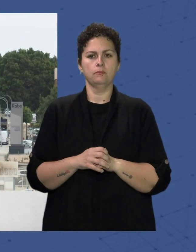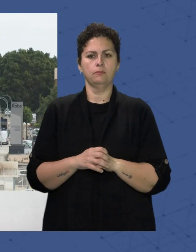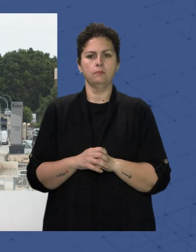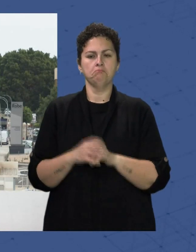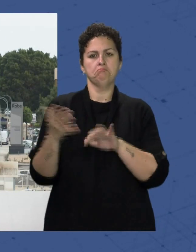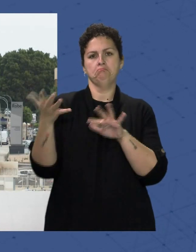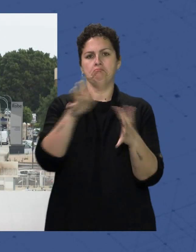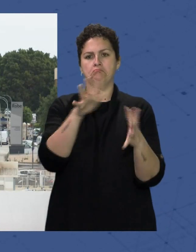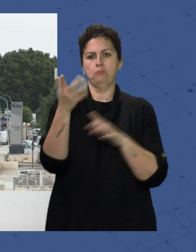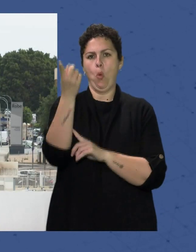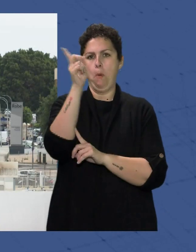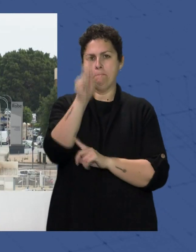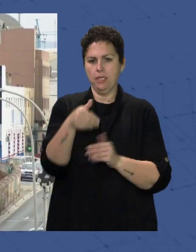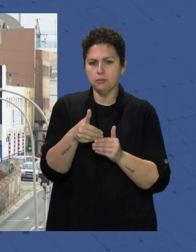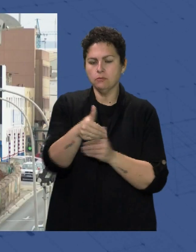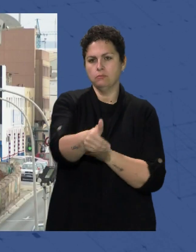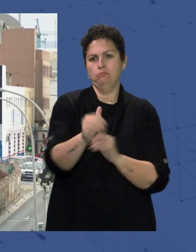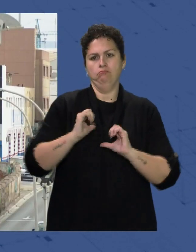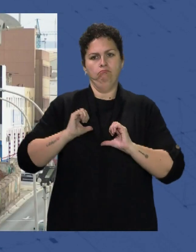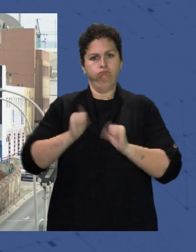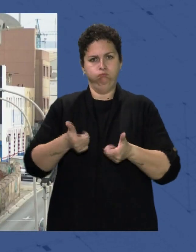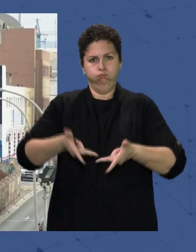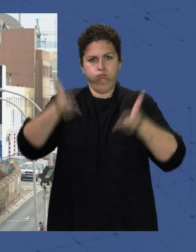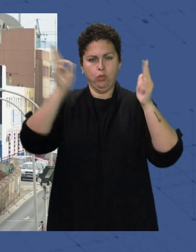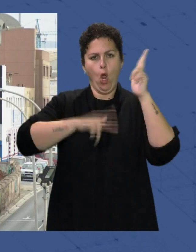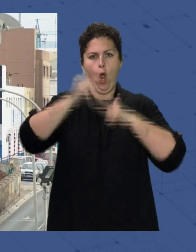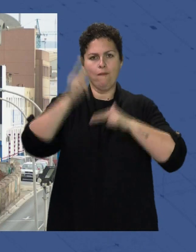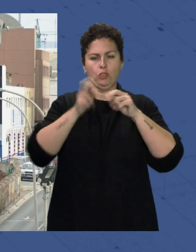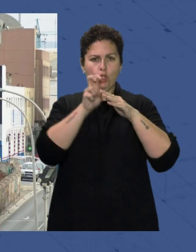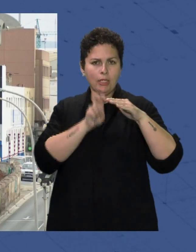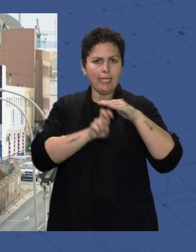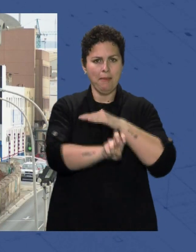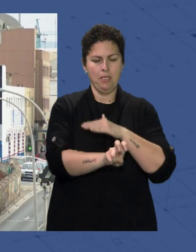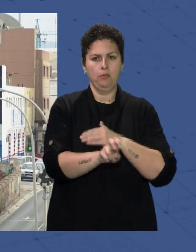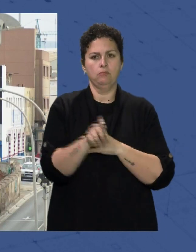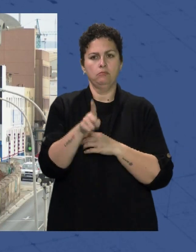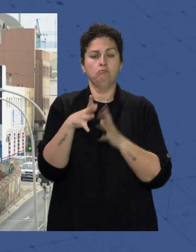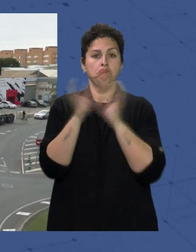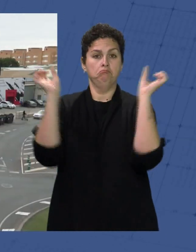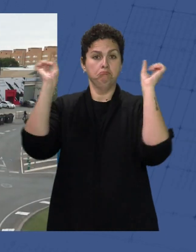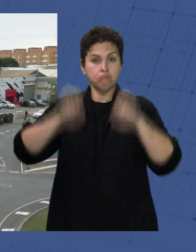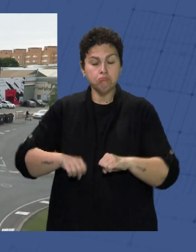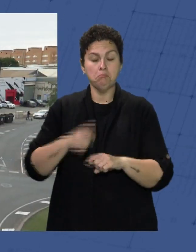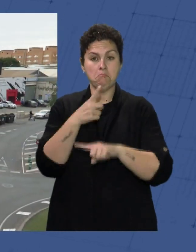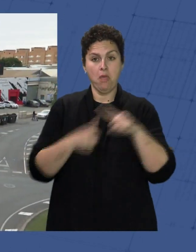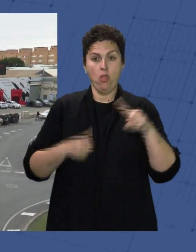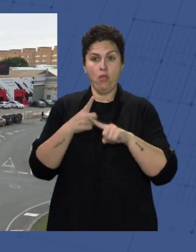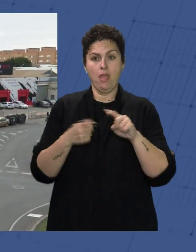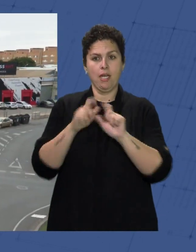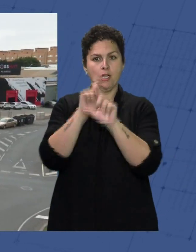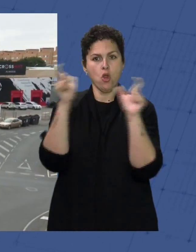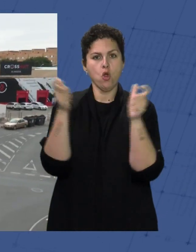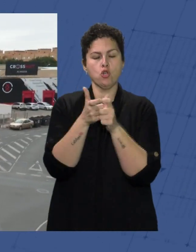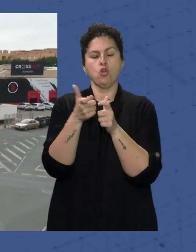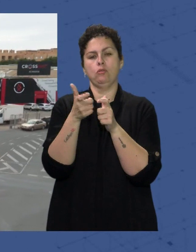Aproximadamente En un mes Se licitarán Las obras Del soterramiento Así se desprende Del consenso Alcanzado Este mediodía En la reunión De la